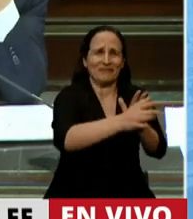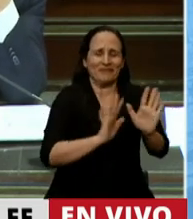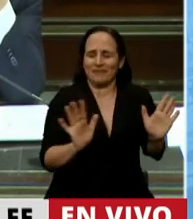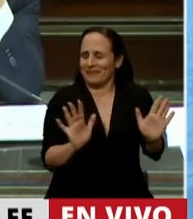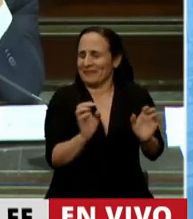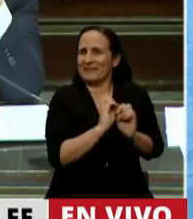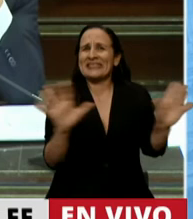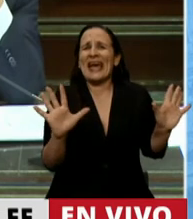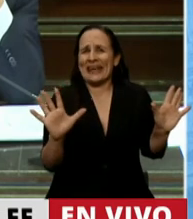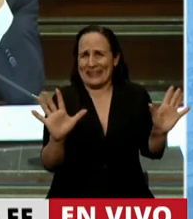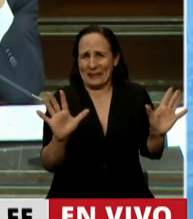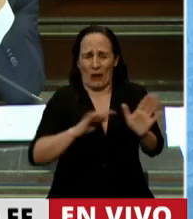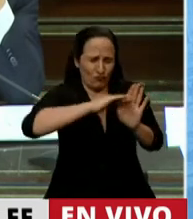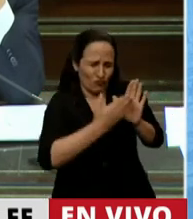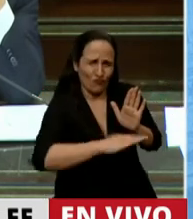lamentable.